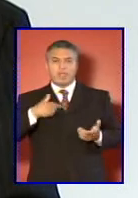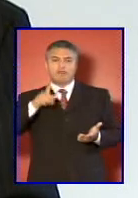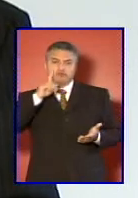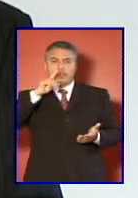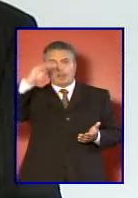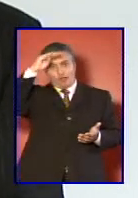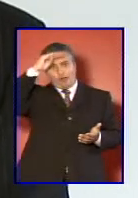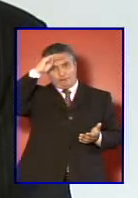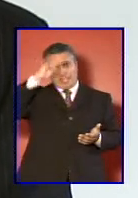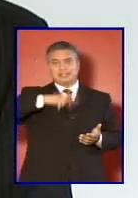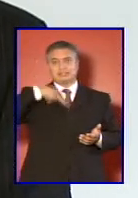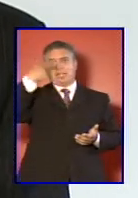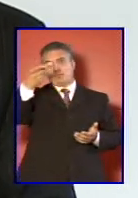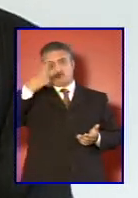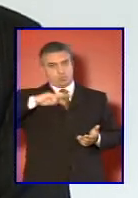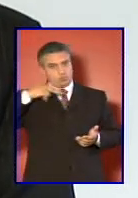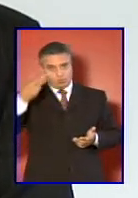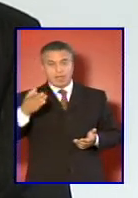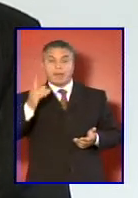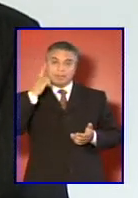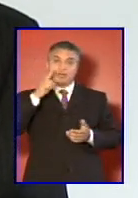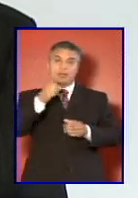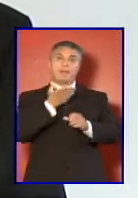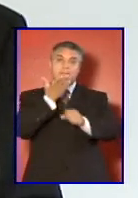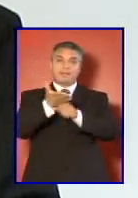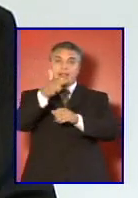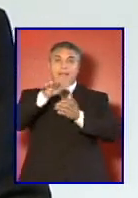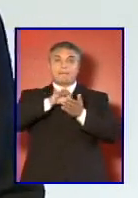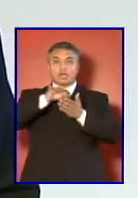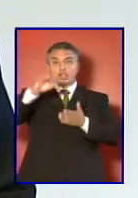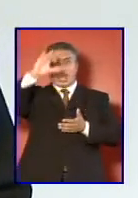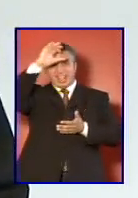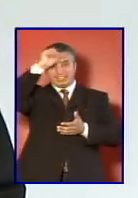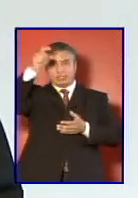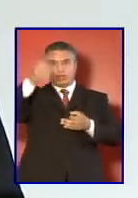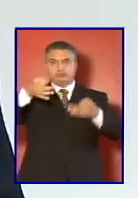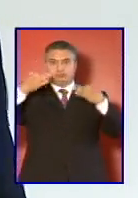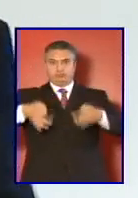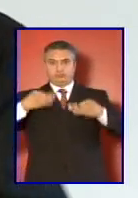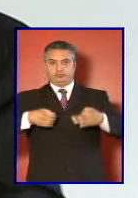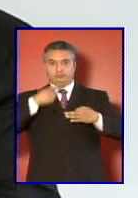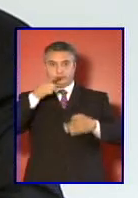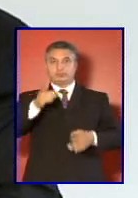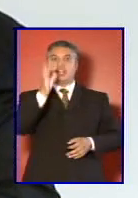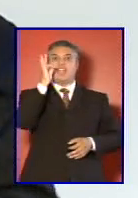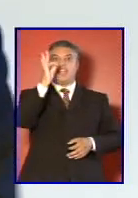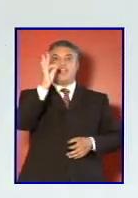mutua en todo caso tenemos que pedirle a los pilotos argentinos que se certificaran en F-16